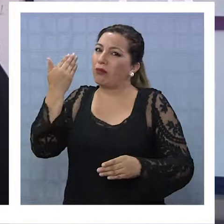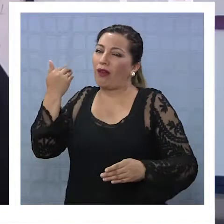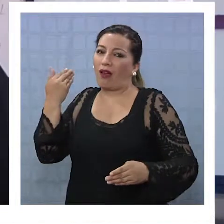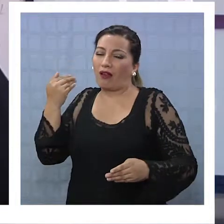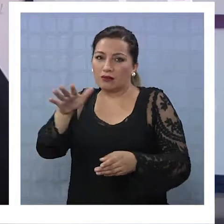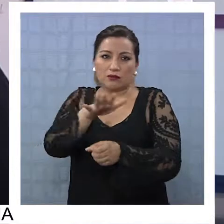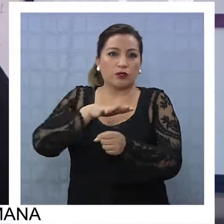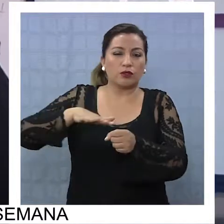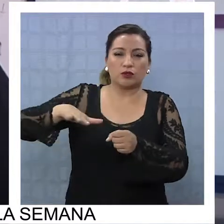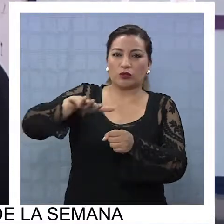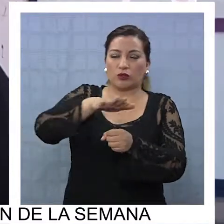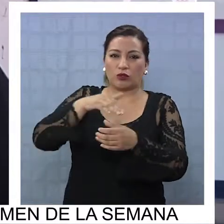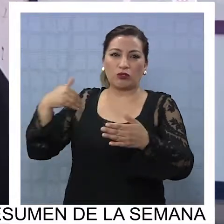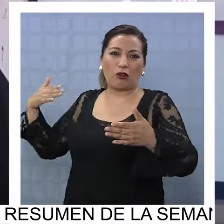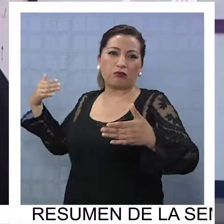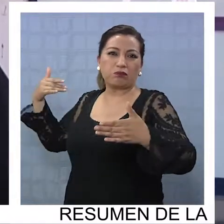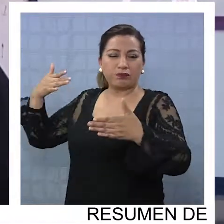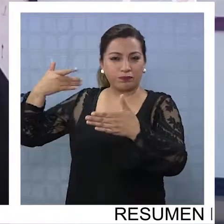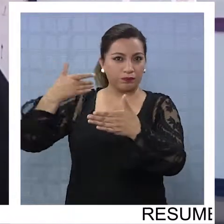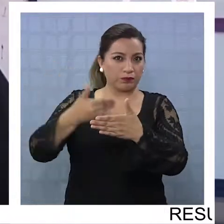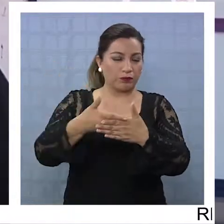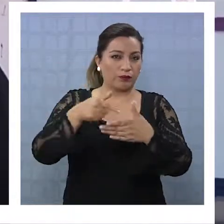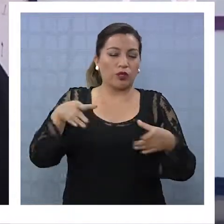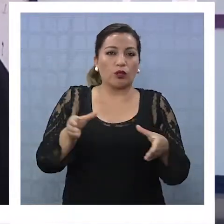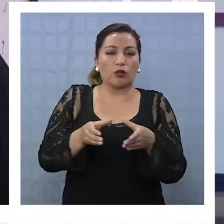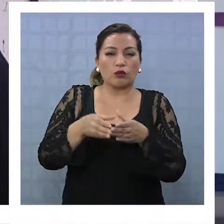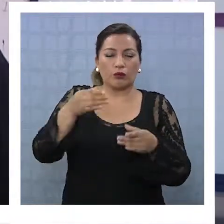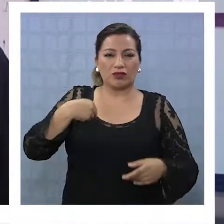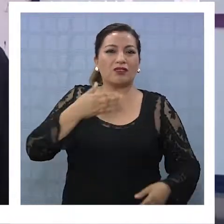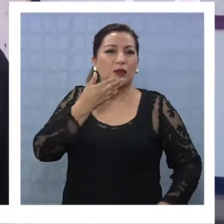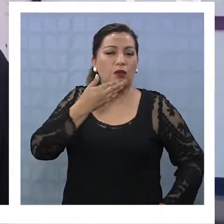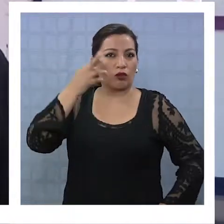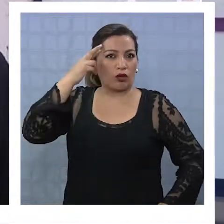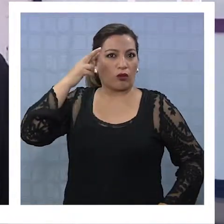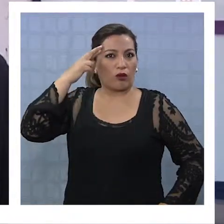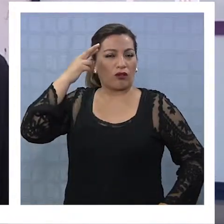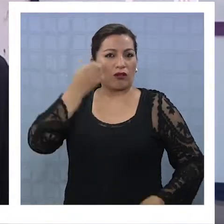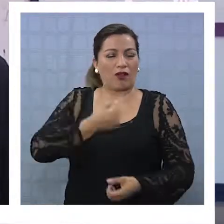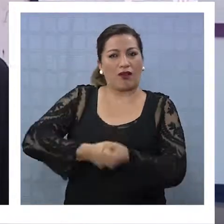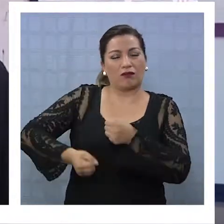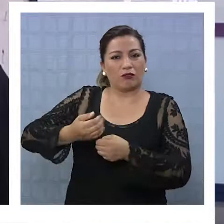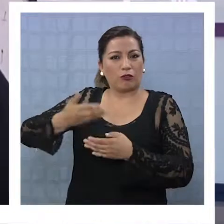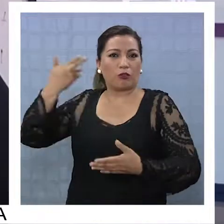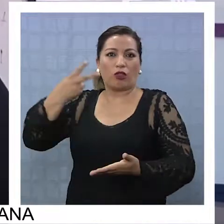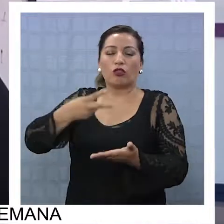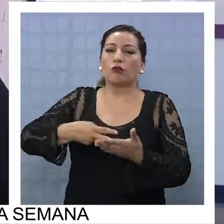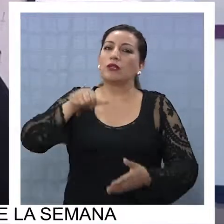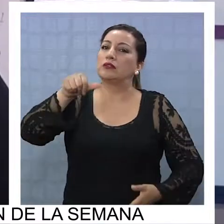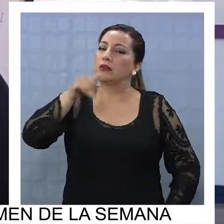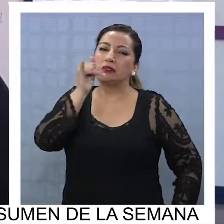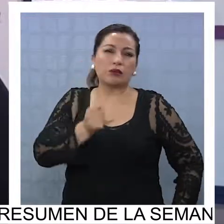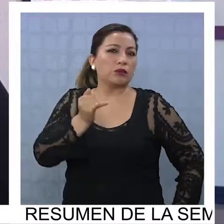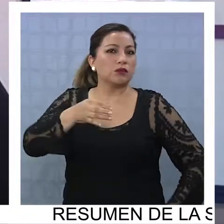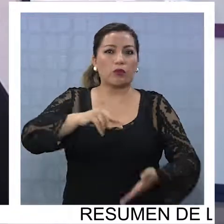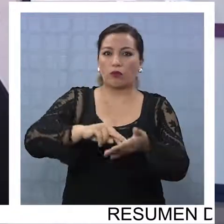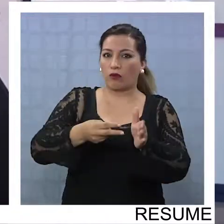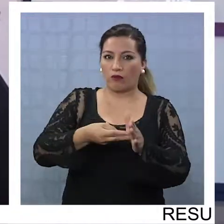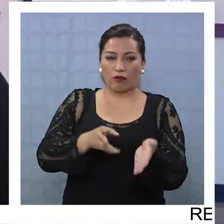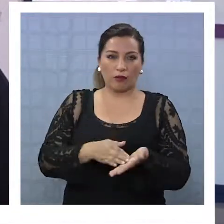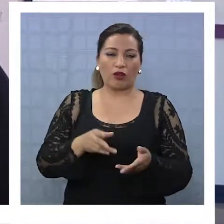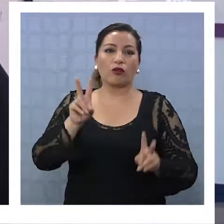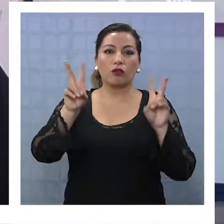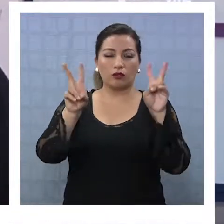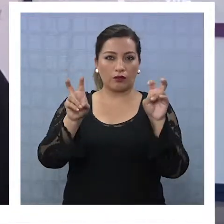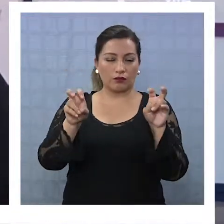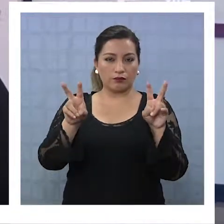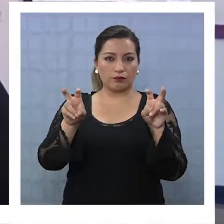es una cadena de sucesos que viene arrastrando esta compañía, si mal no recuerdo, desde el 2006, que siempre ha dado problemas,